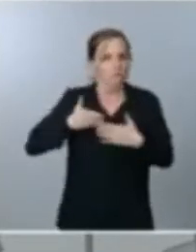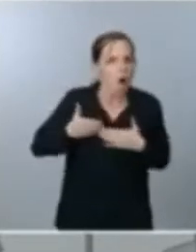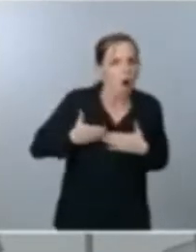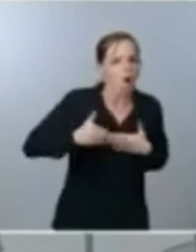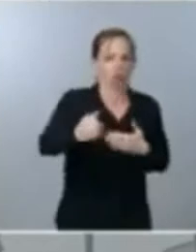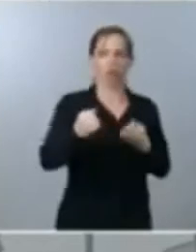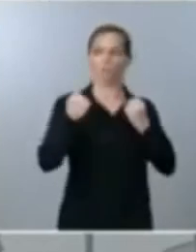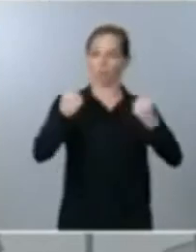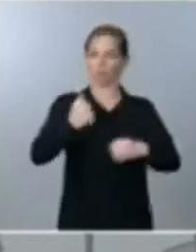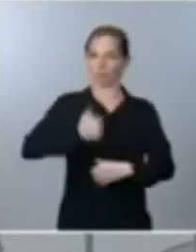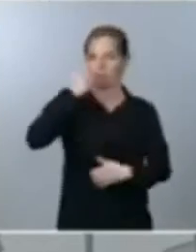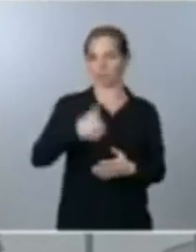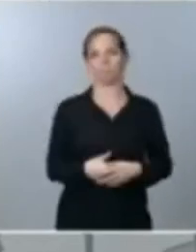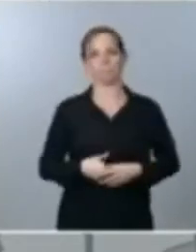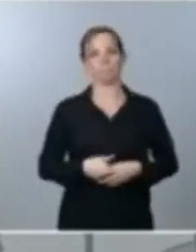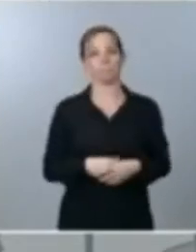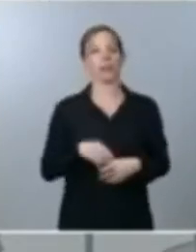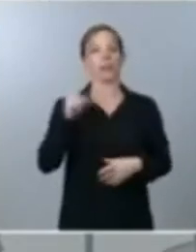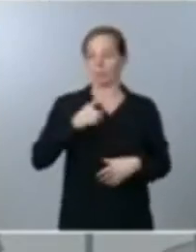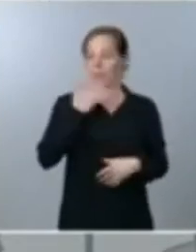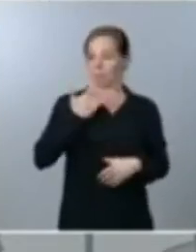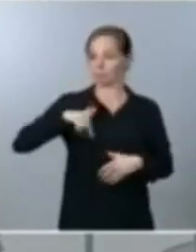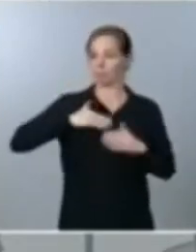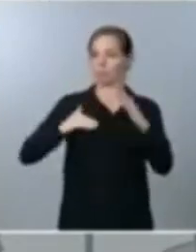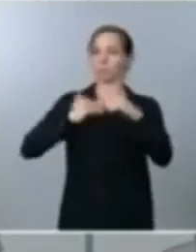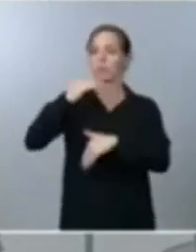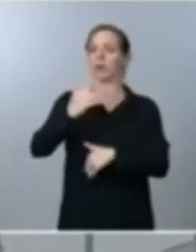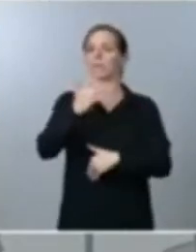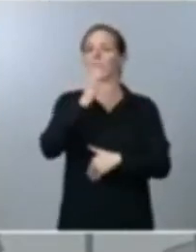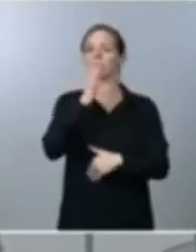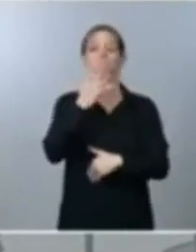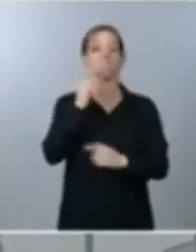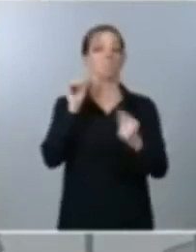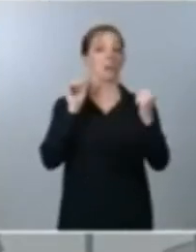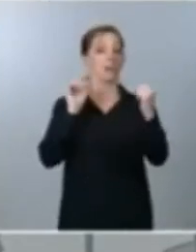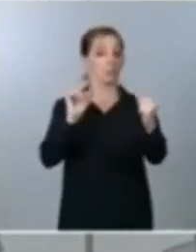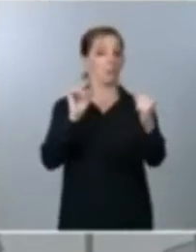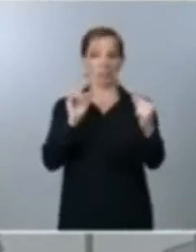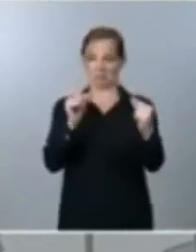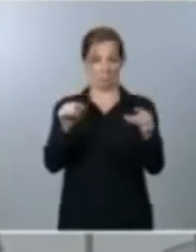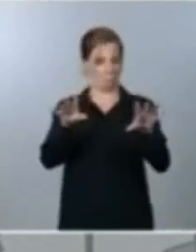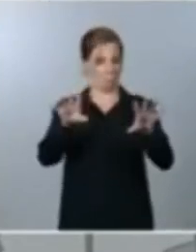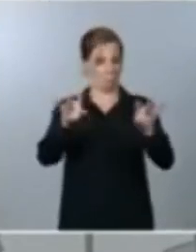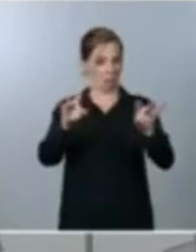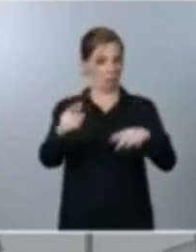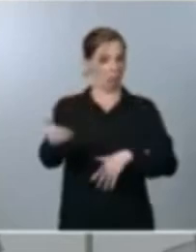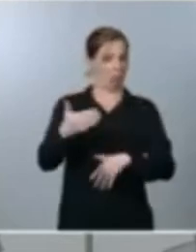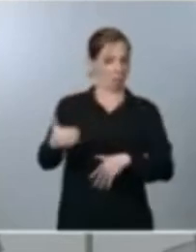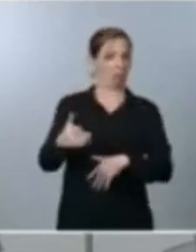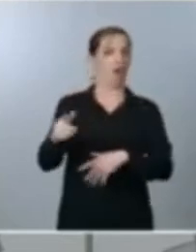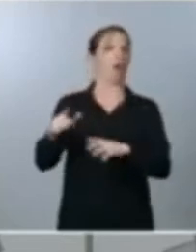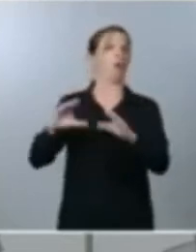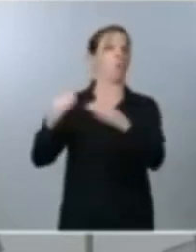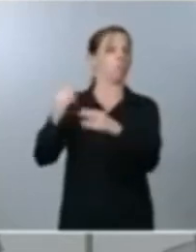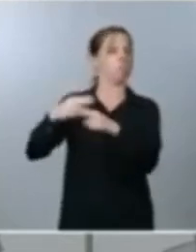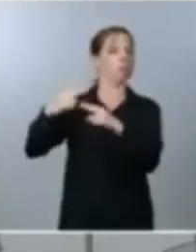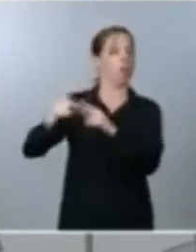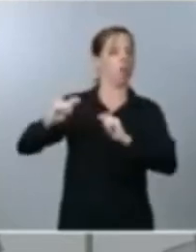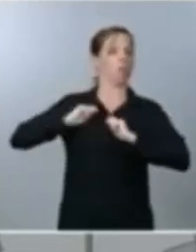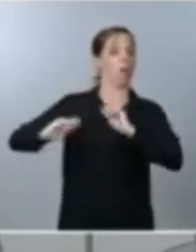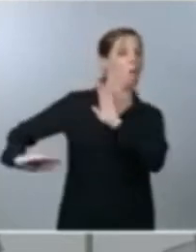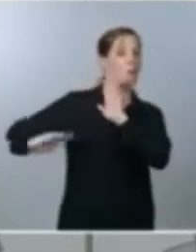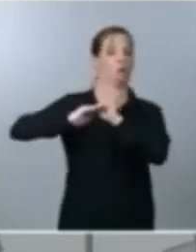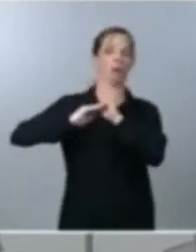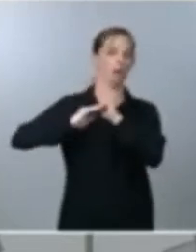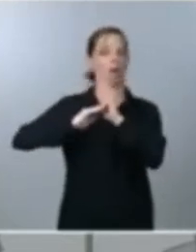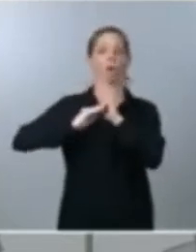también cuando superamos debates estériles y la parálisis de bloqueo político para dotarnos de un nuevo marco presupuestario que después de